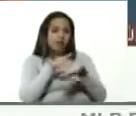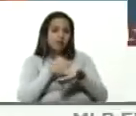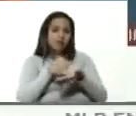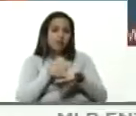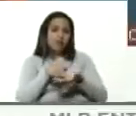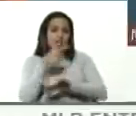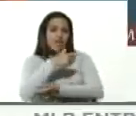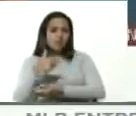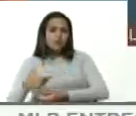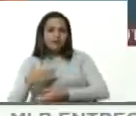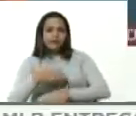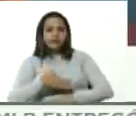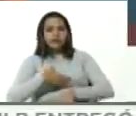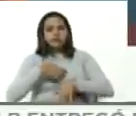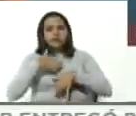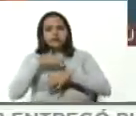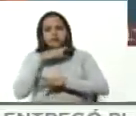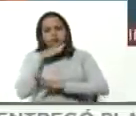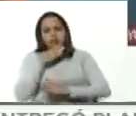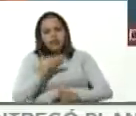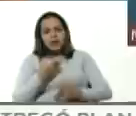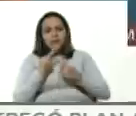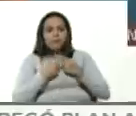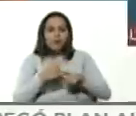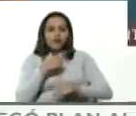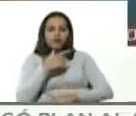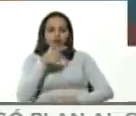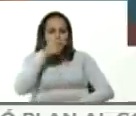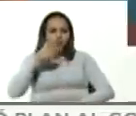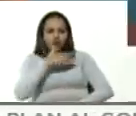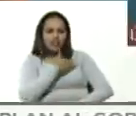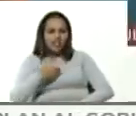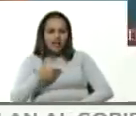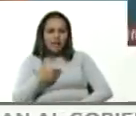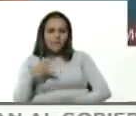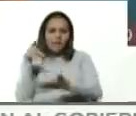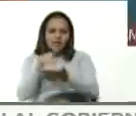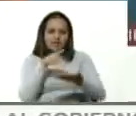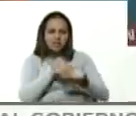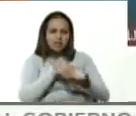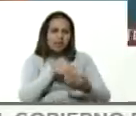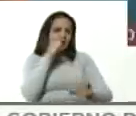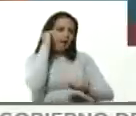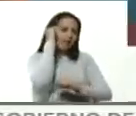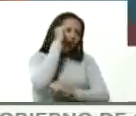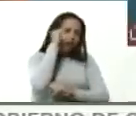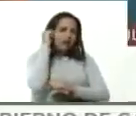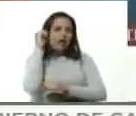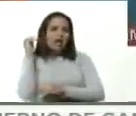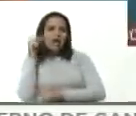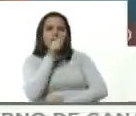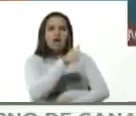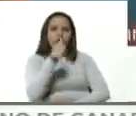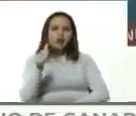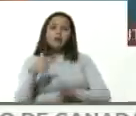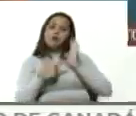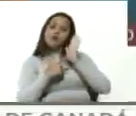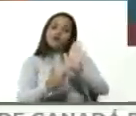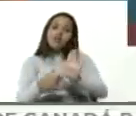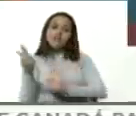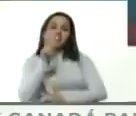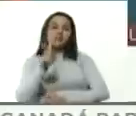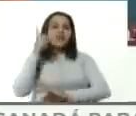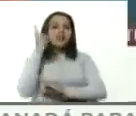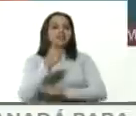decepciona y se frustra el pueblo quiere que participen y ganarles a uno por uno en cada circuito electoral para demostrarles que a Venezuela hay que